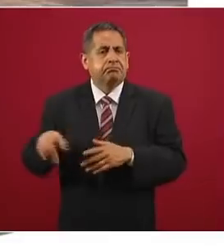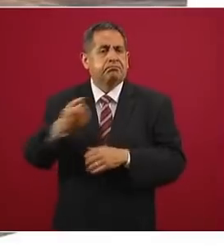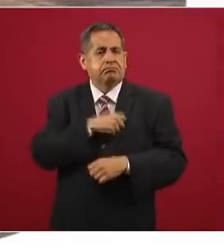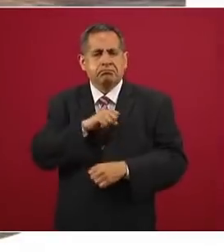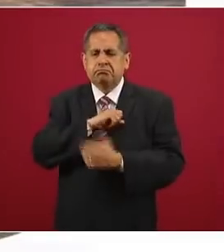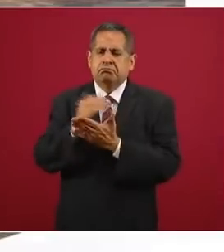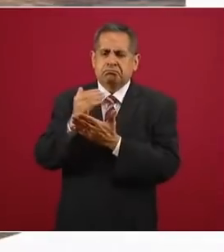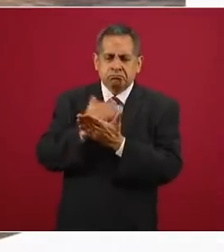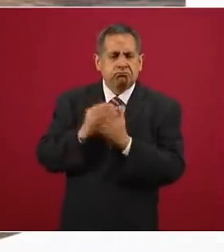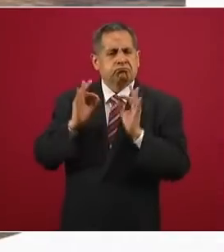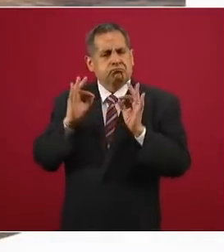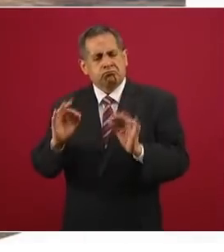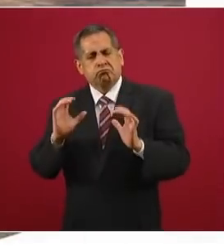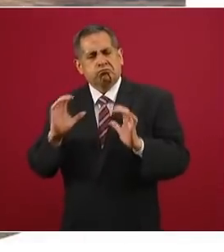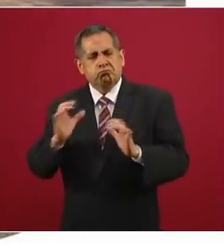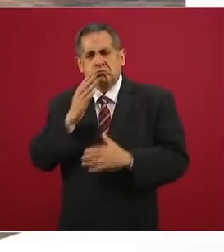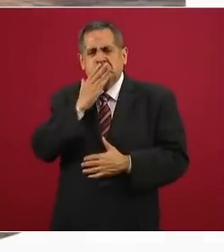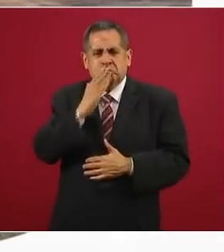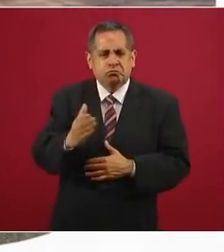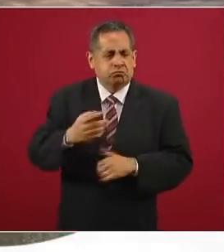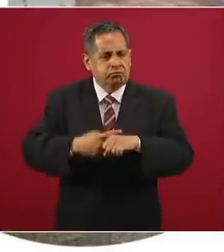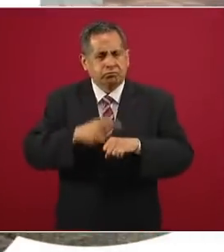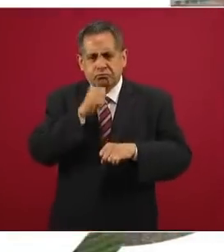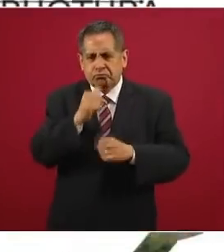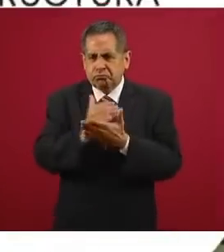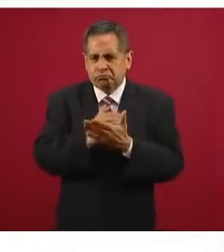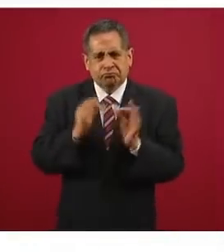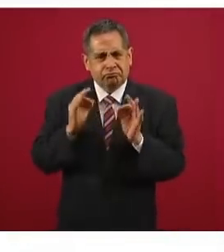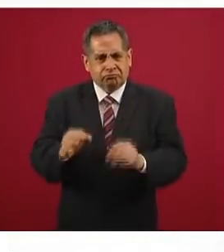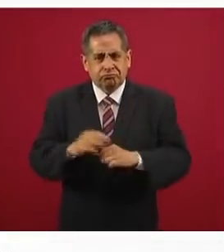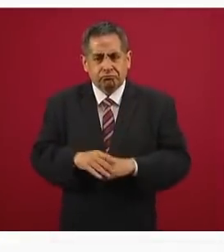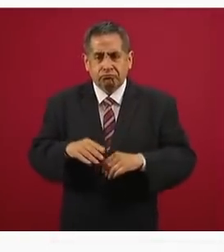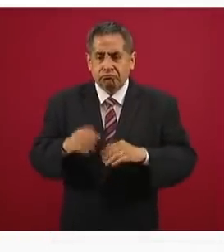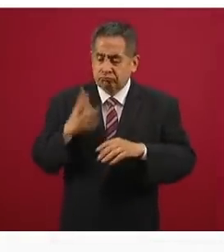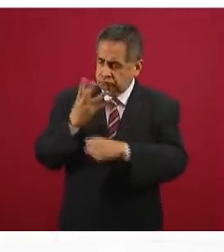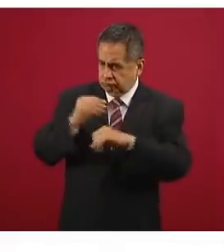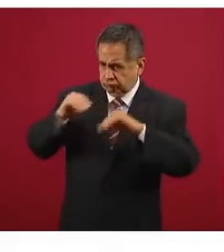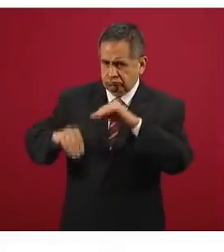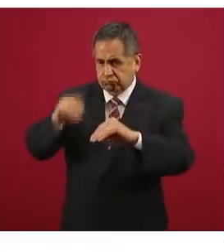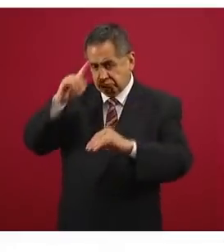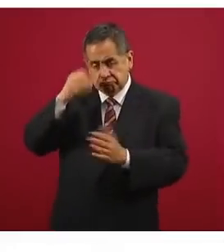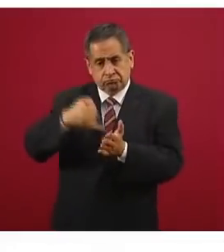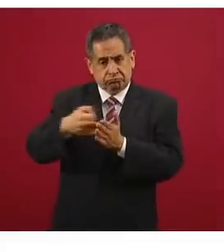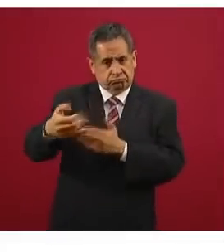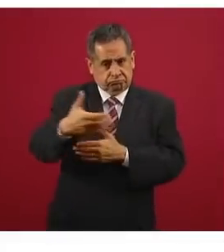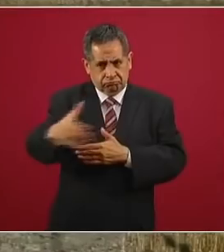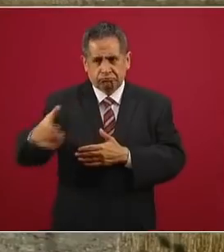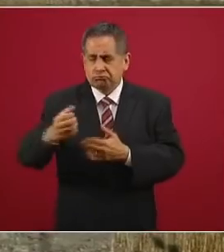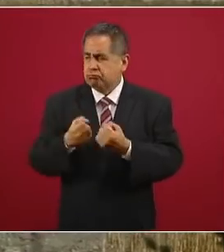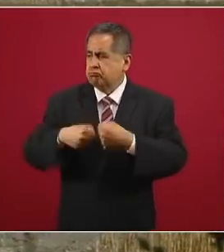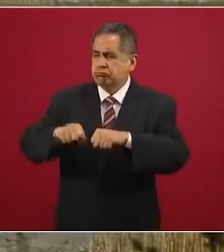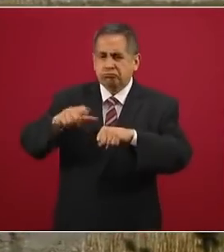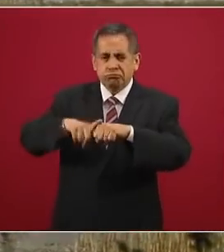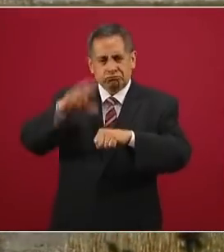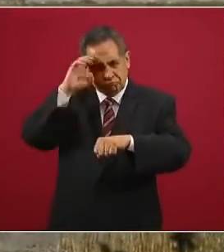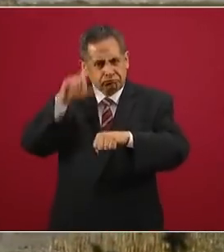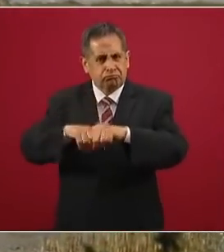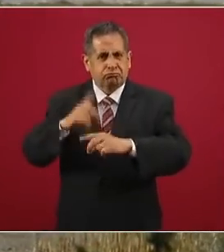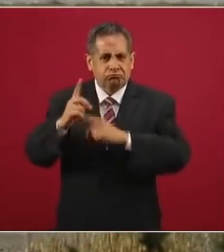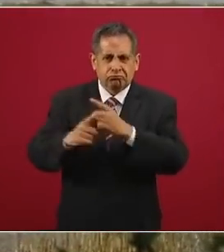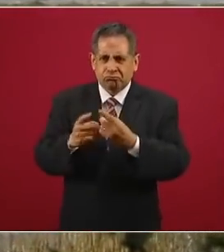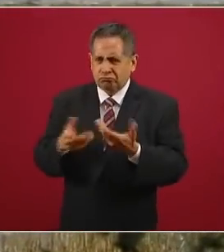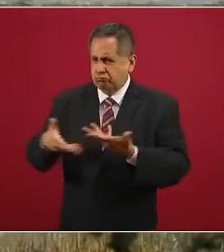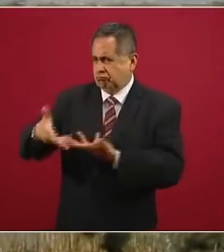y la integridad física de las personas y otras poblaciones, introducir infraestructura agrícola, social, cultural y deportiva en